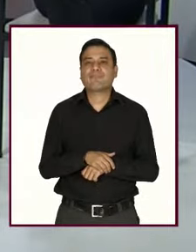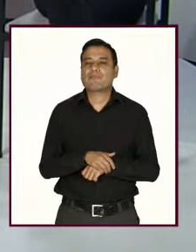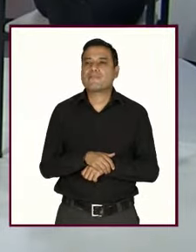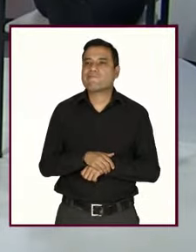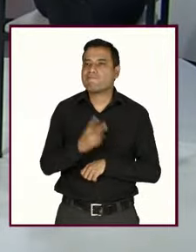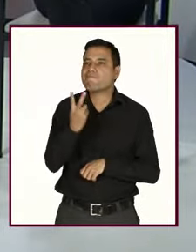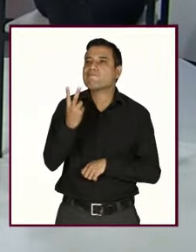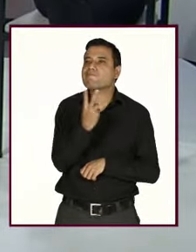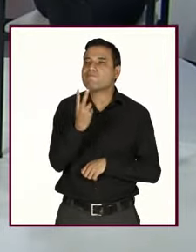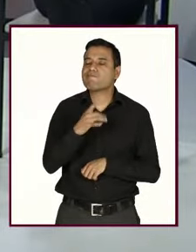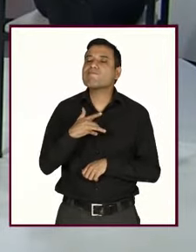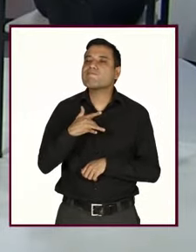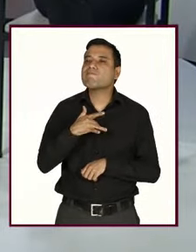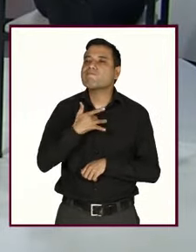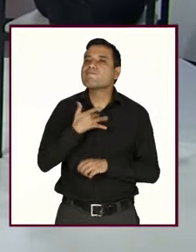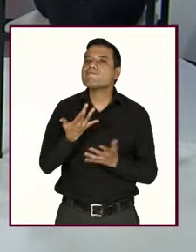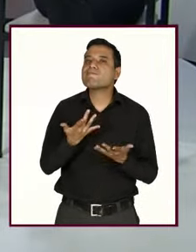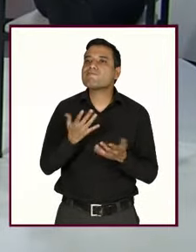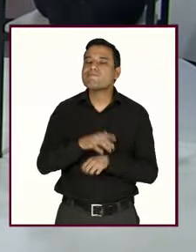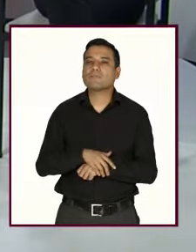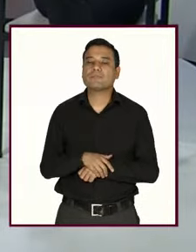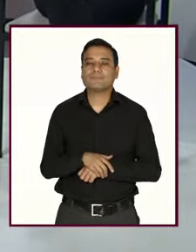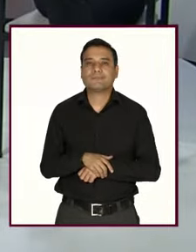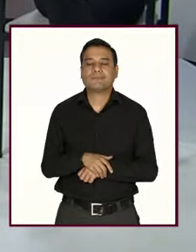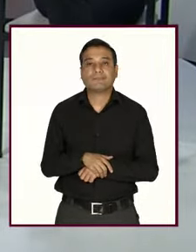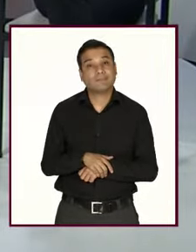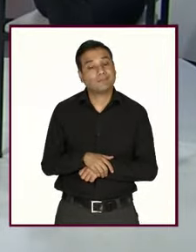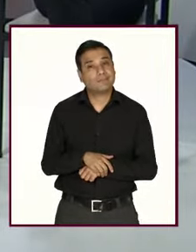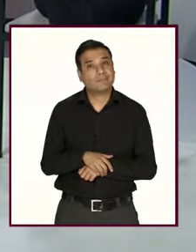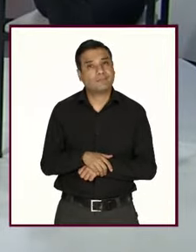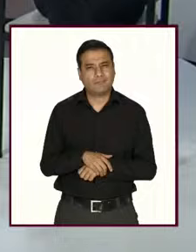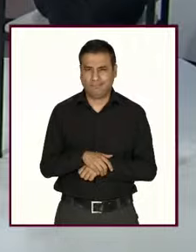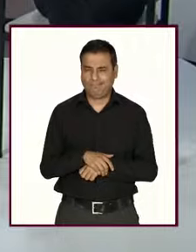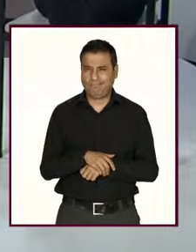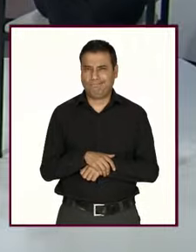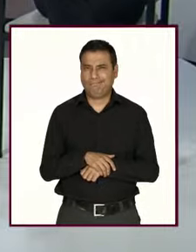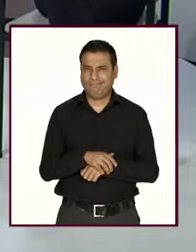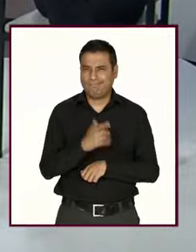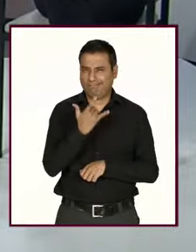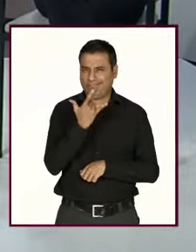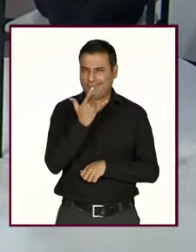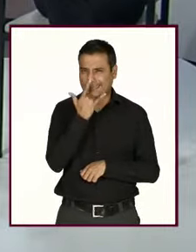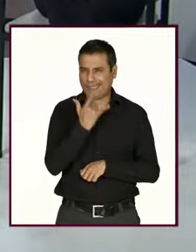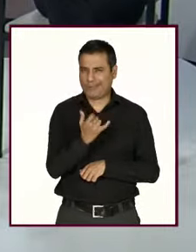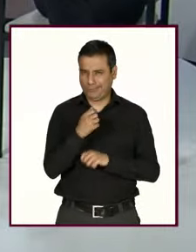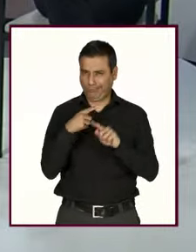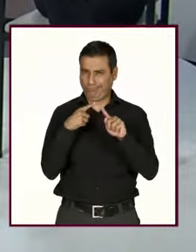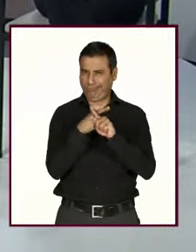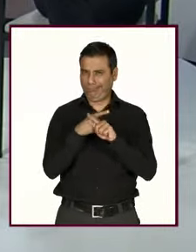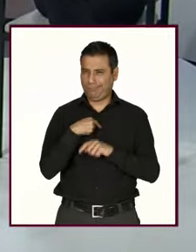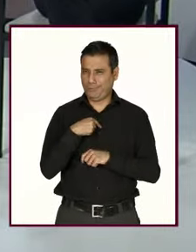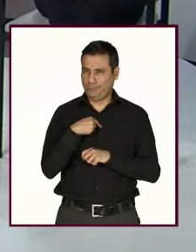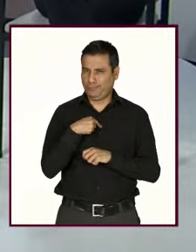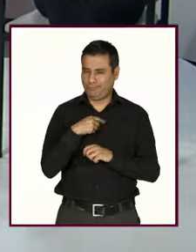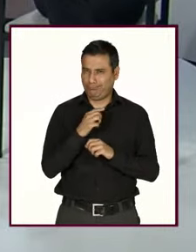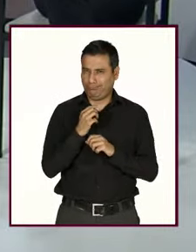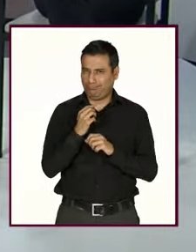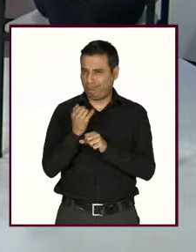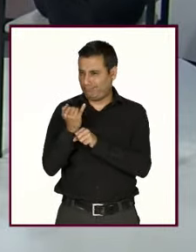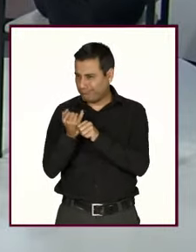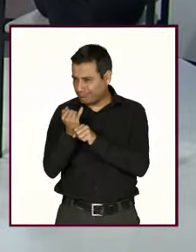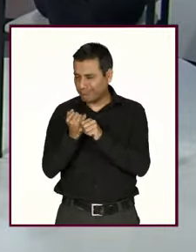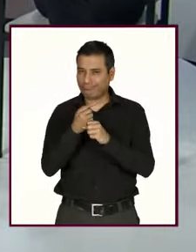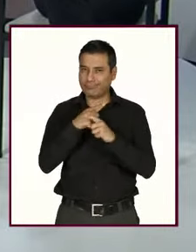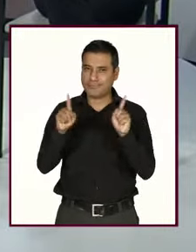esta respuesta Dominic? pues un poco contradictoria con los datos que tenemos pero también es entendible porque